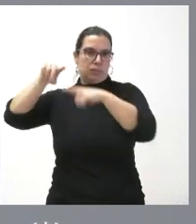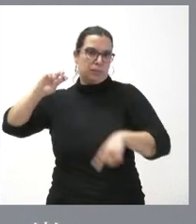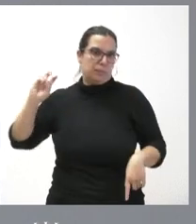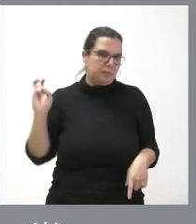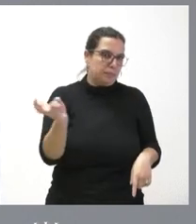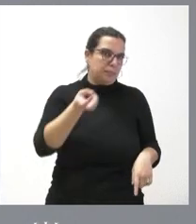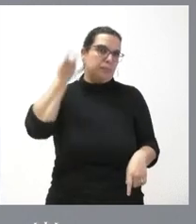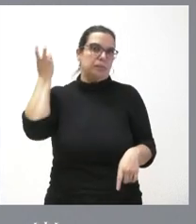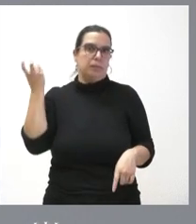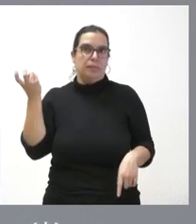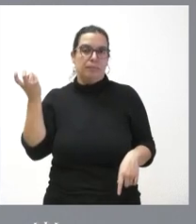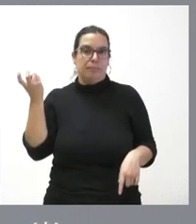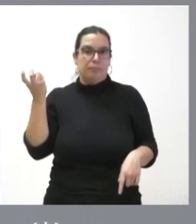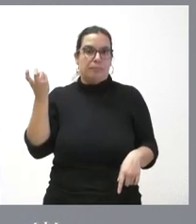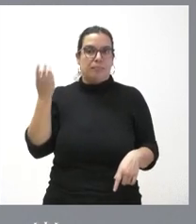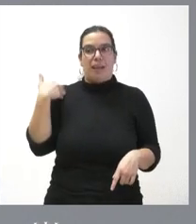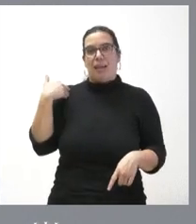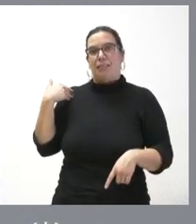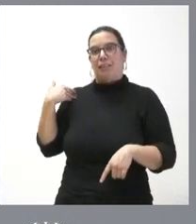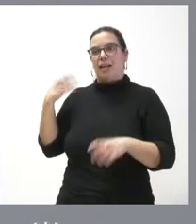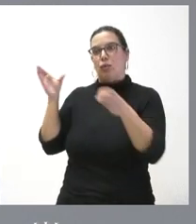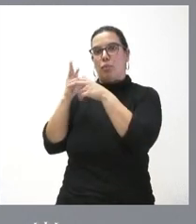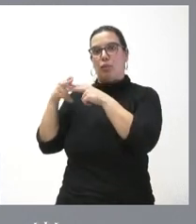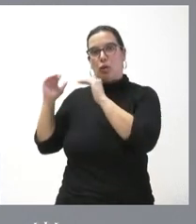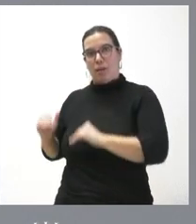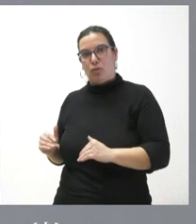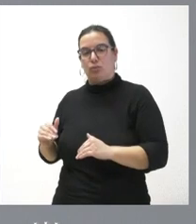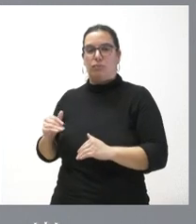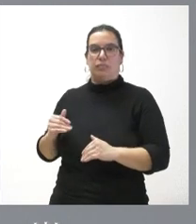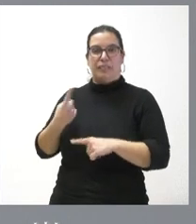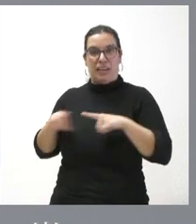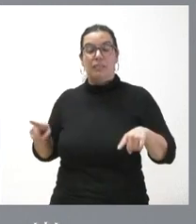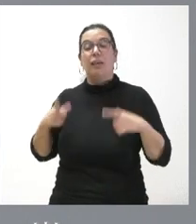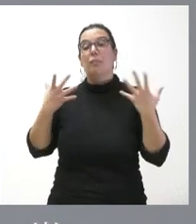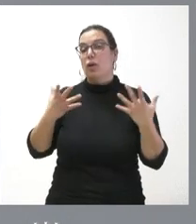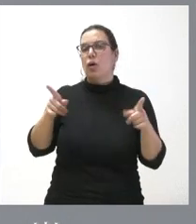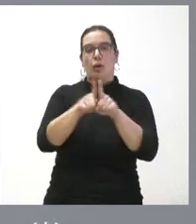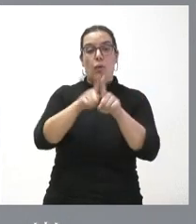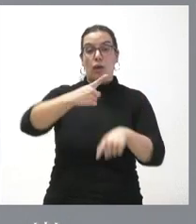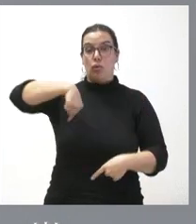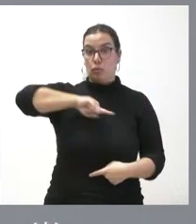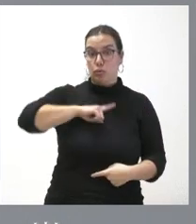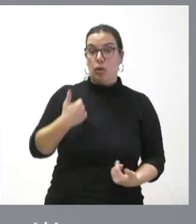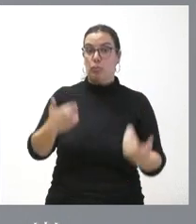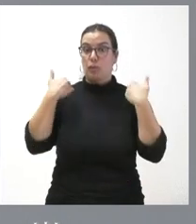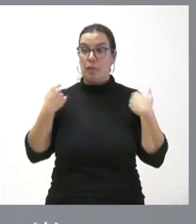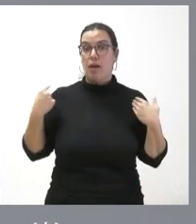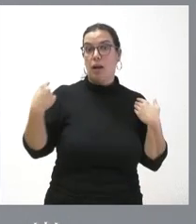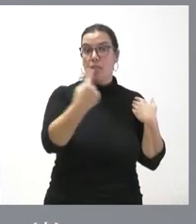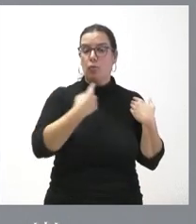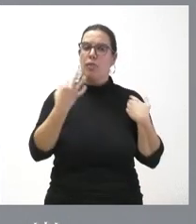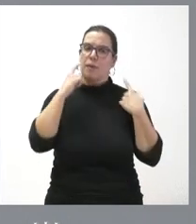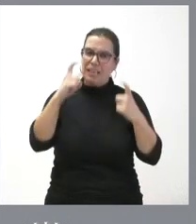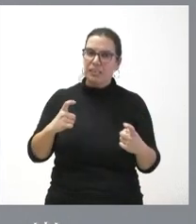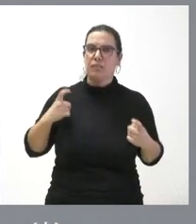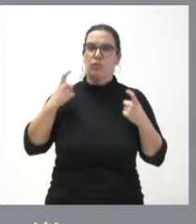de las que podíamos haber vivido en momentos anteriores pero esto no quita para que nosotros en la parte que nos corresponde a cada uno de nosotros tengamos que hacer el esfuerzo